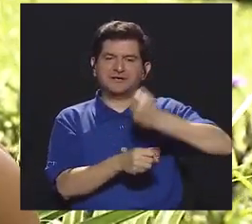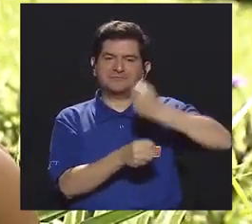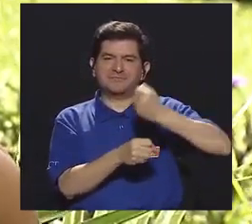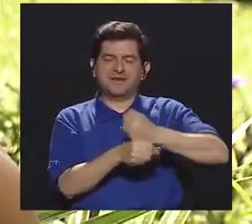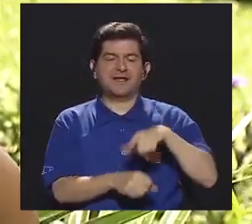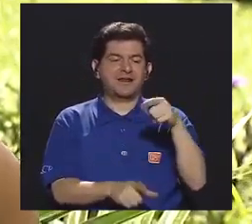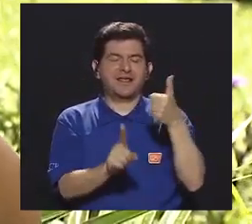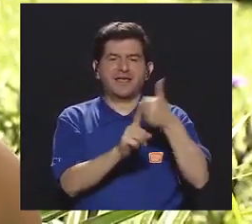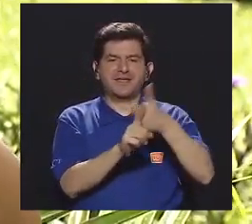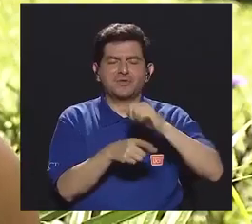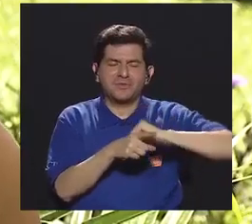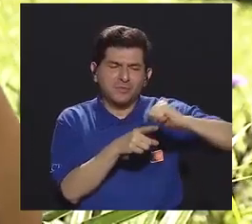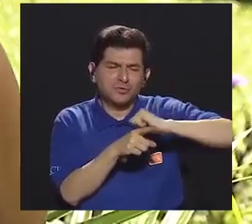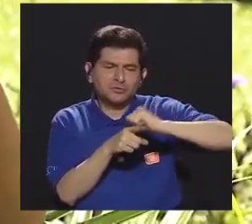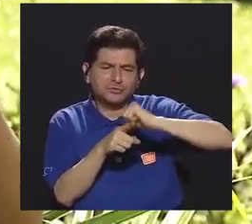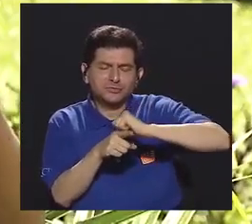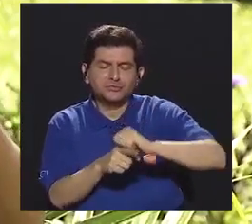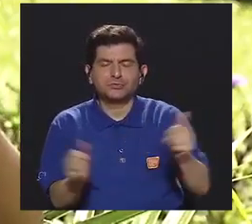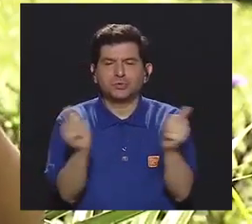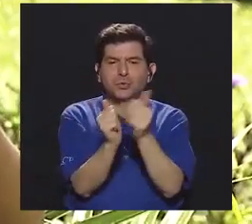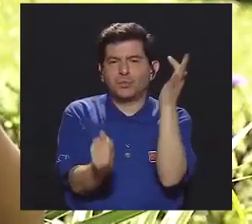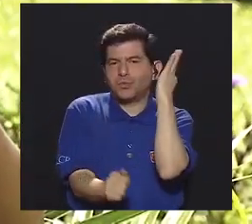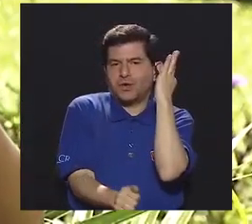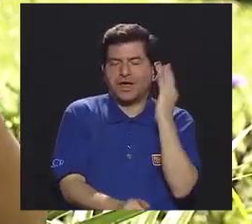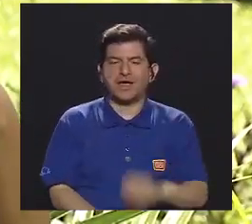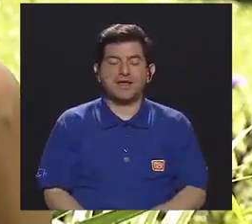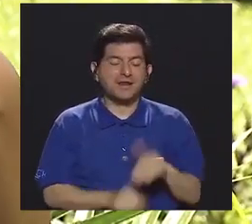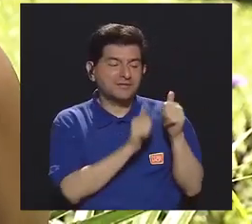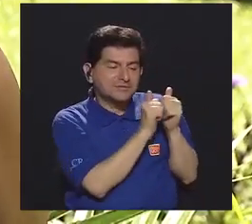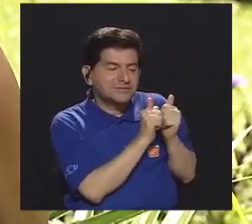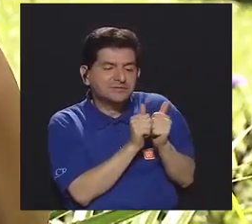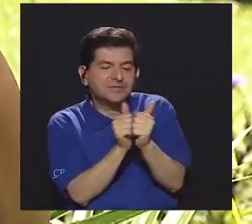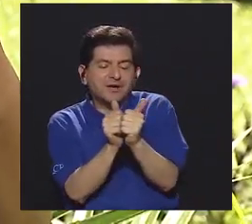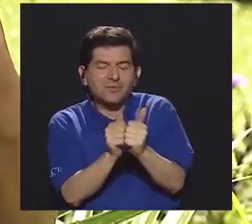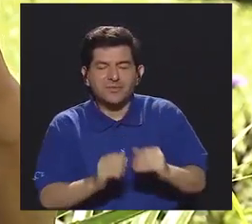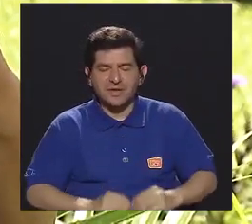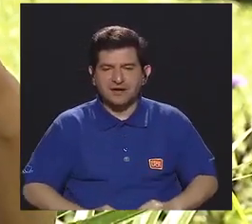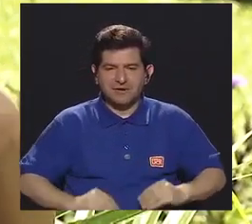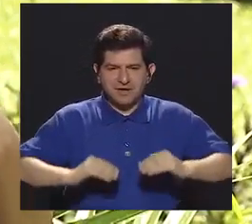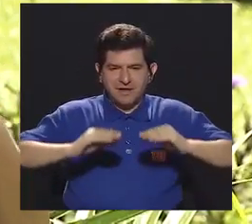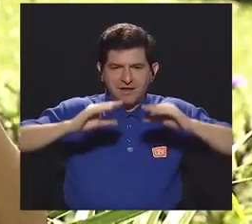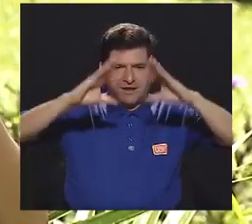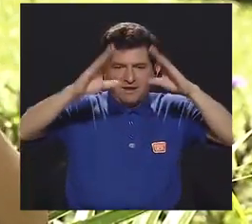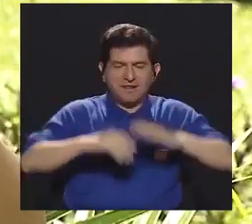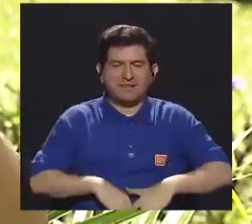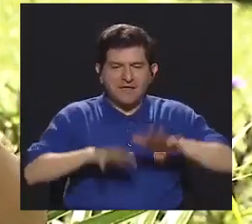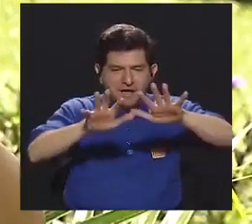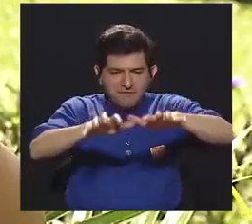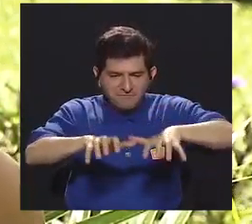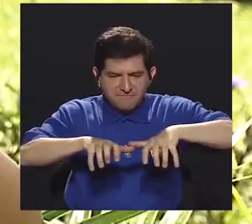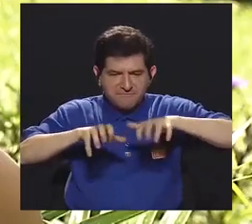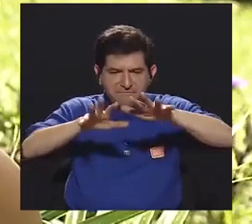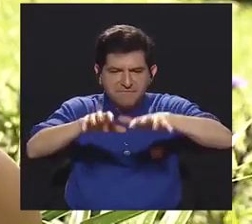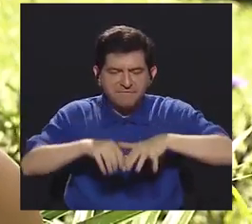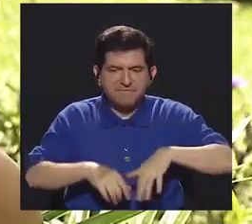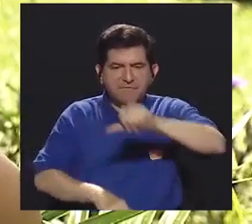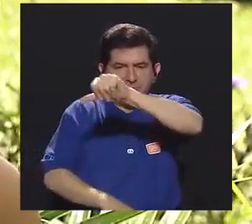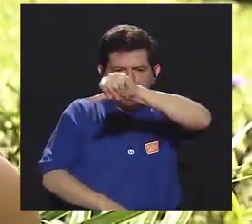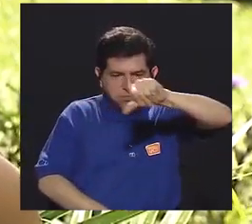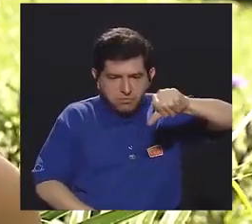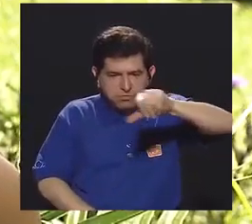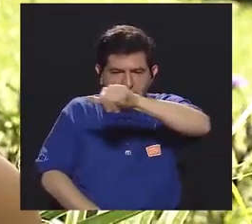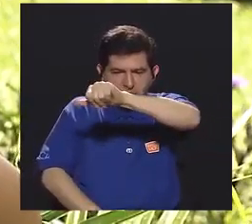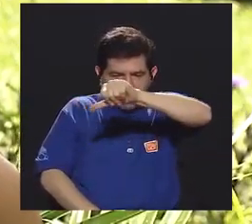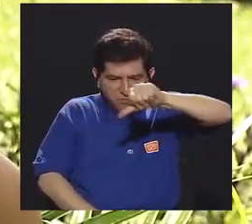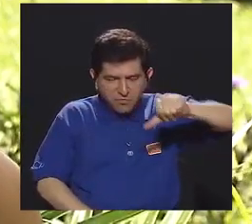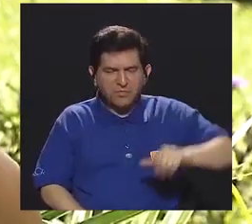ejecutar labores. Entonces ellos mismos iban a las capacitaciones con las mujeres y las acompañaban durante el día arando y regando